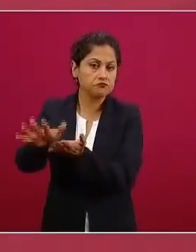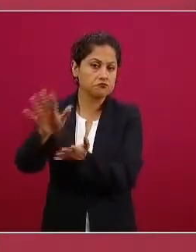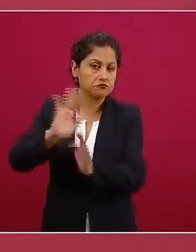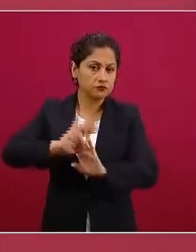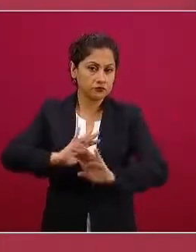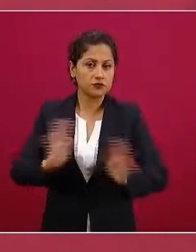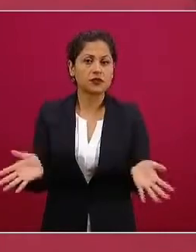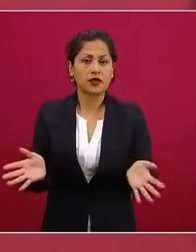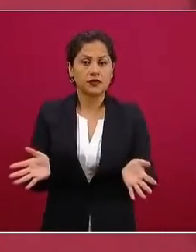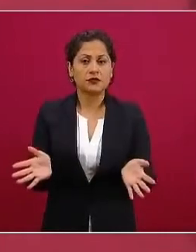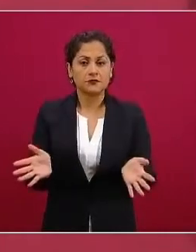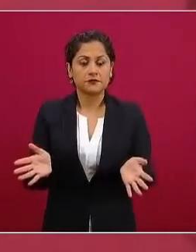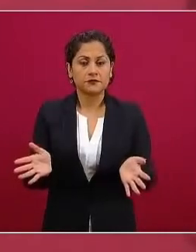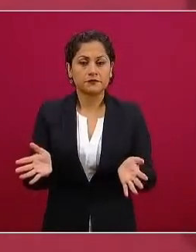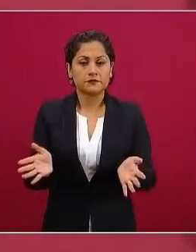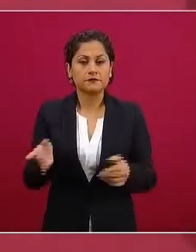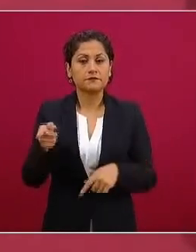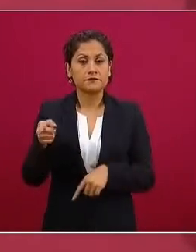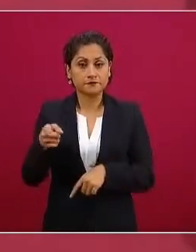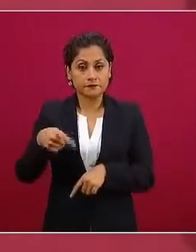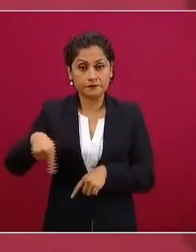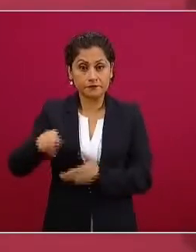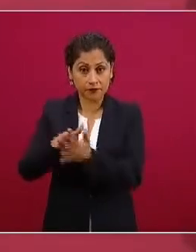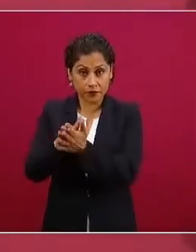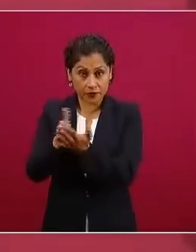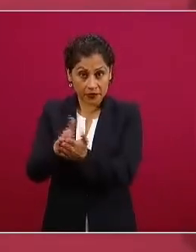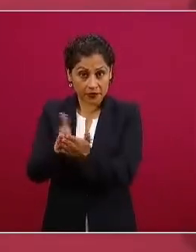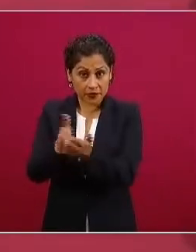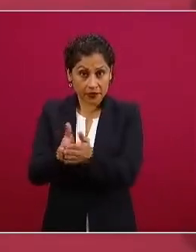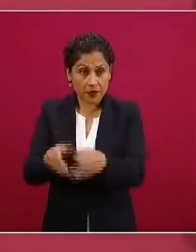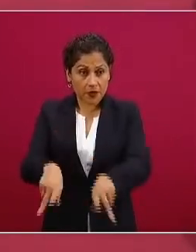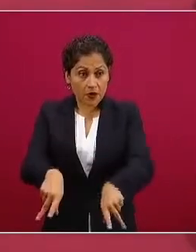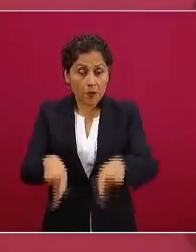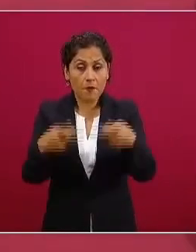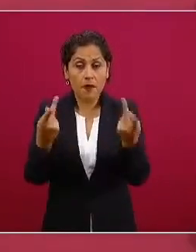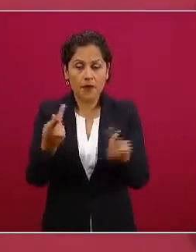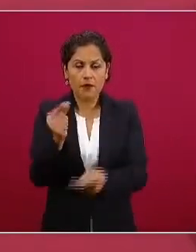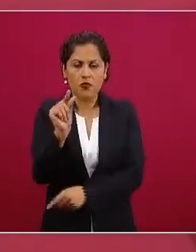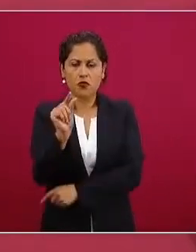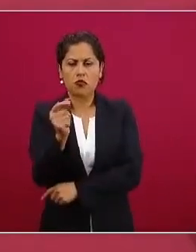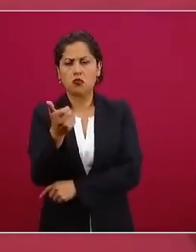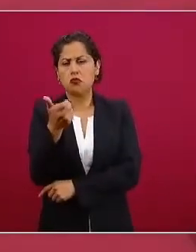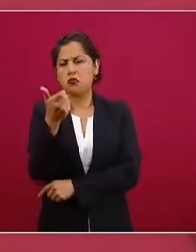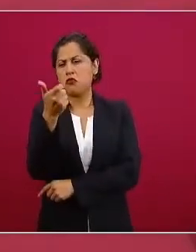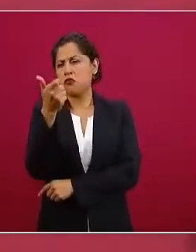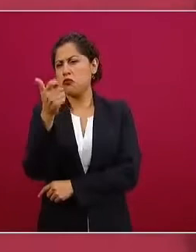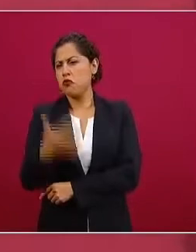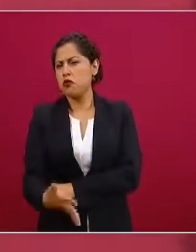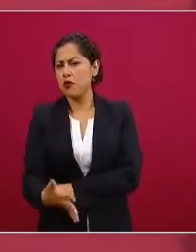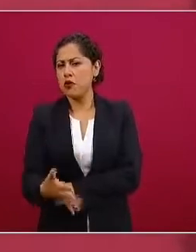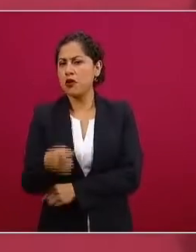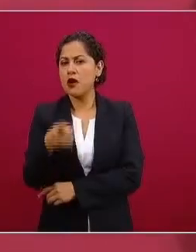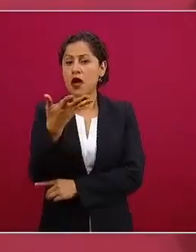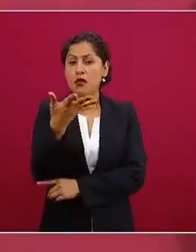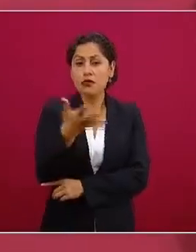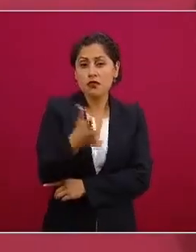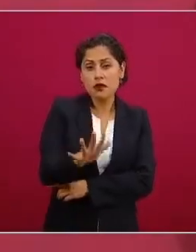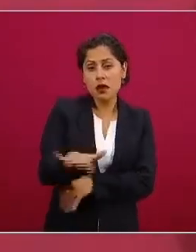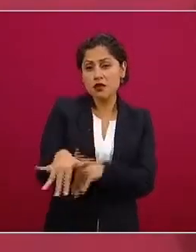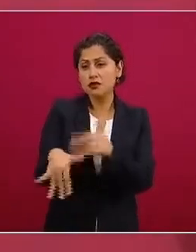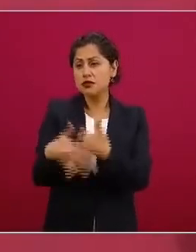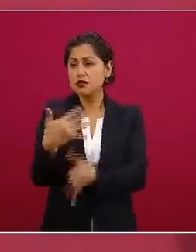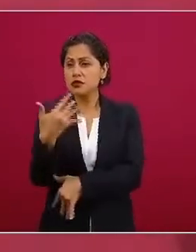que se venden a precios muy bajos 10, 15, 20 pesos